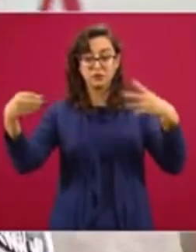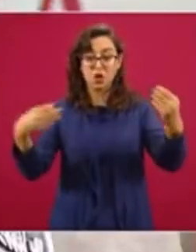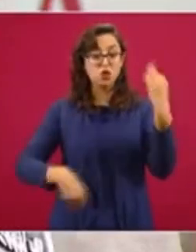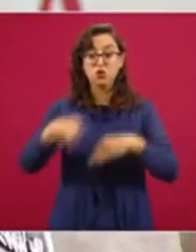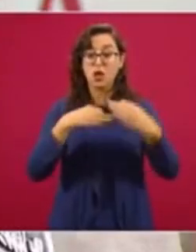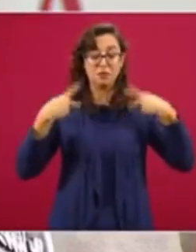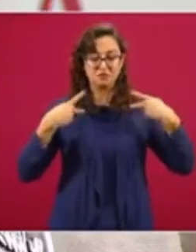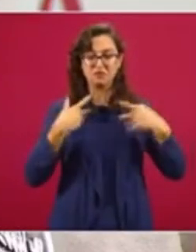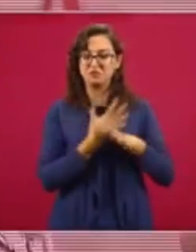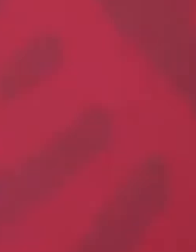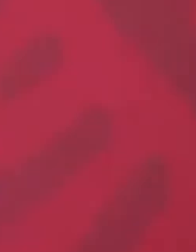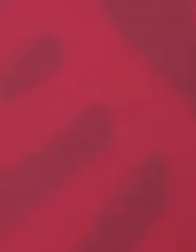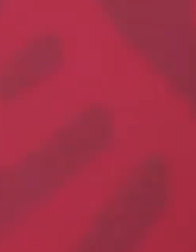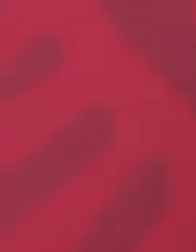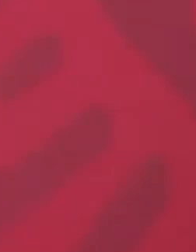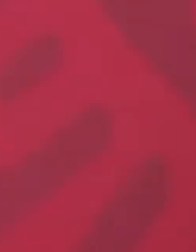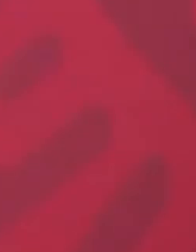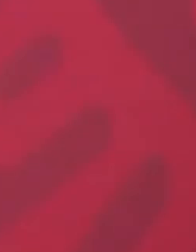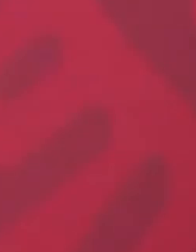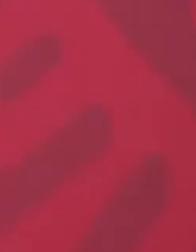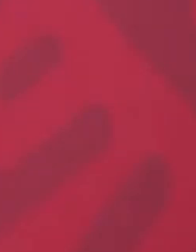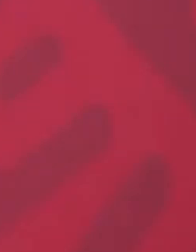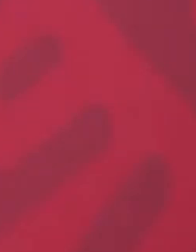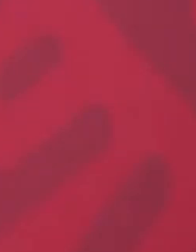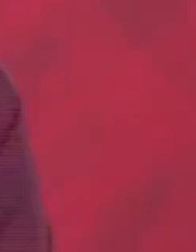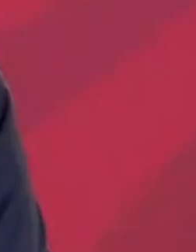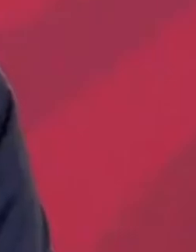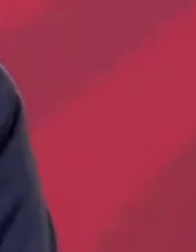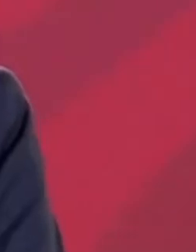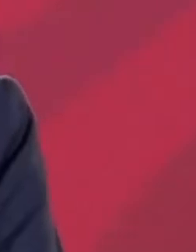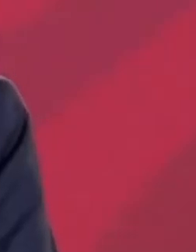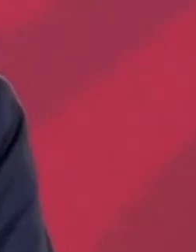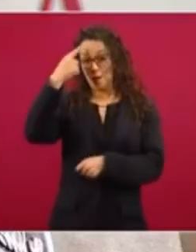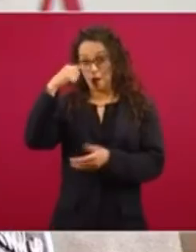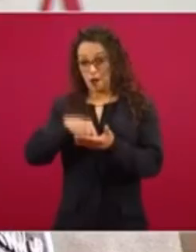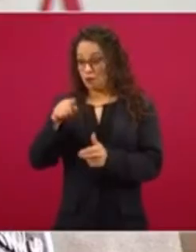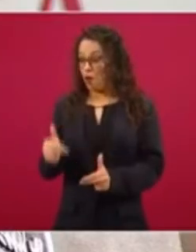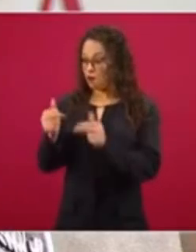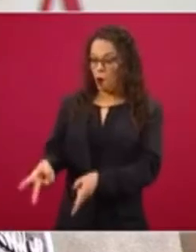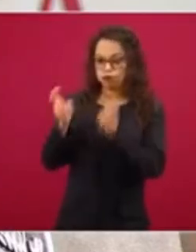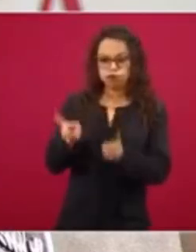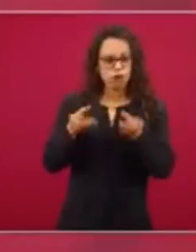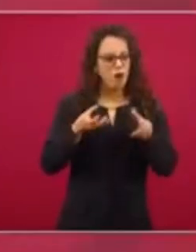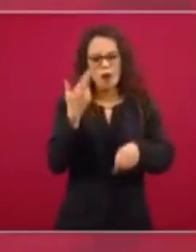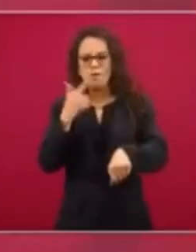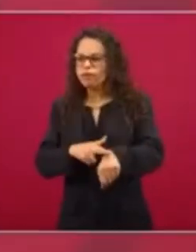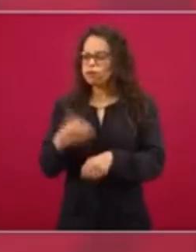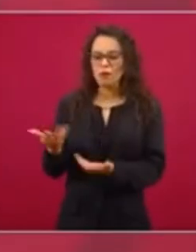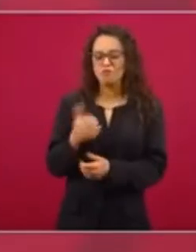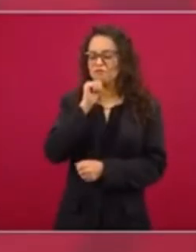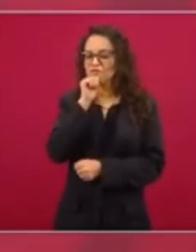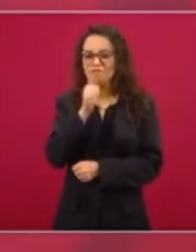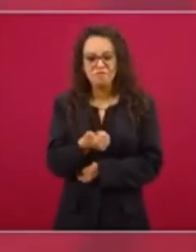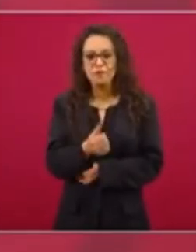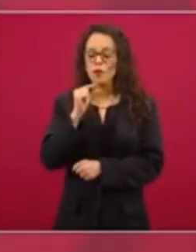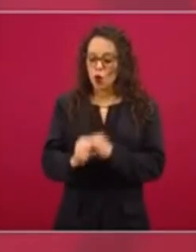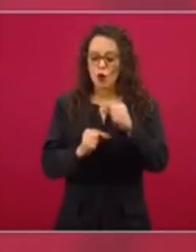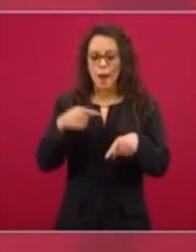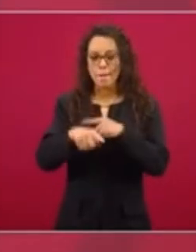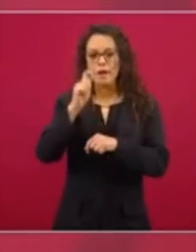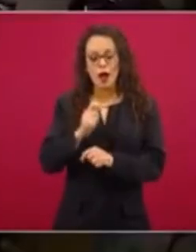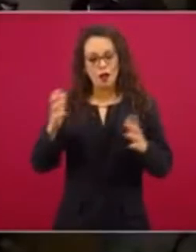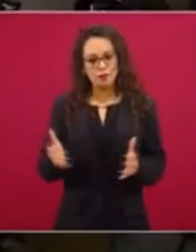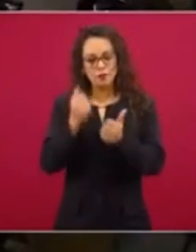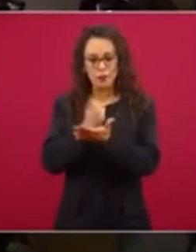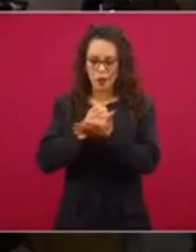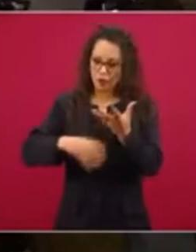de que iban a haber asaltos a negocios, saqueos, desorden. No hubo nada de eso. Y vamos poco a poco recuperándonos de la crisis económica. Y